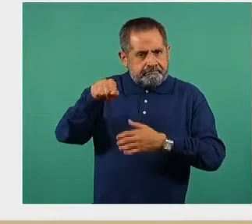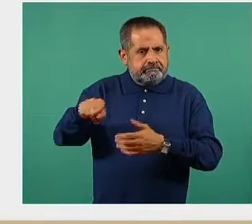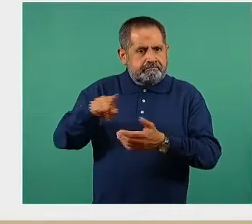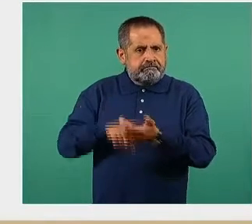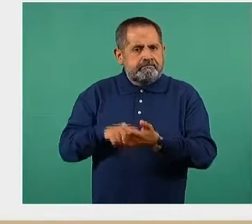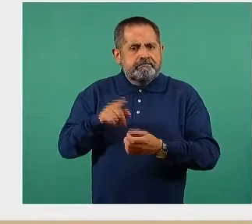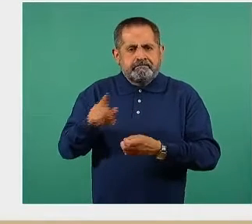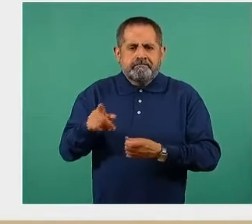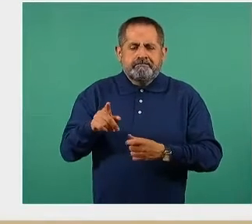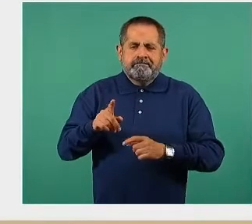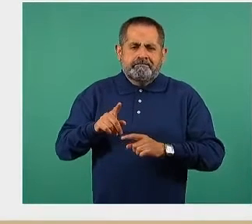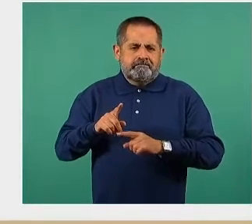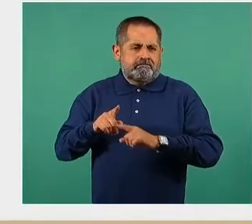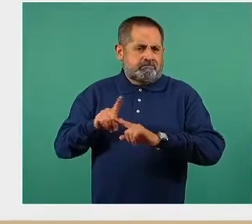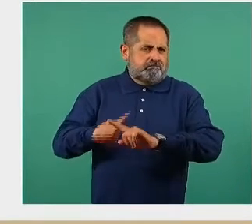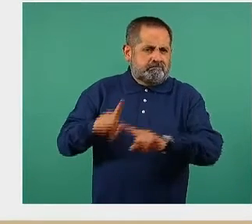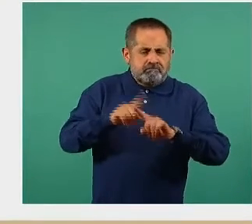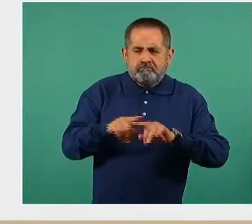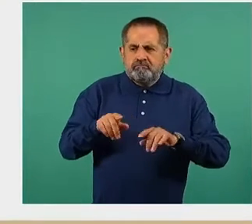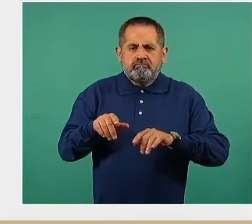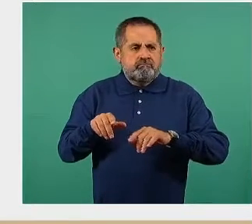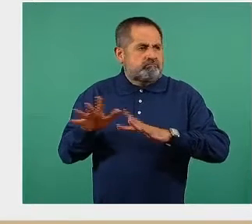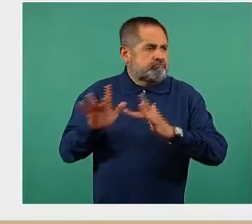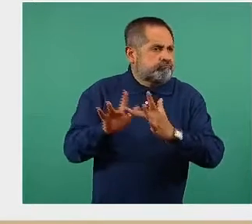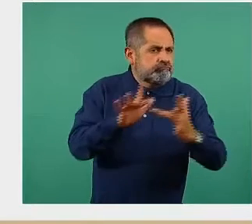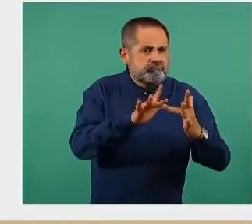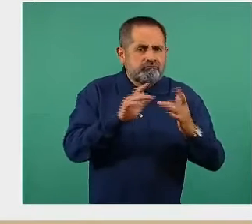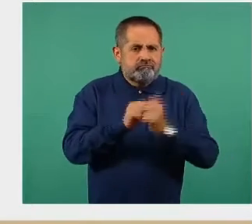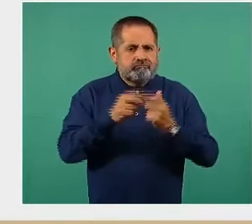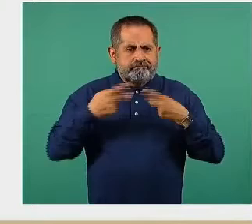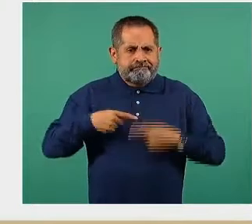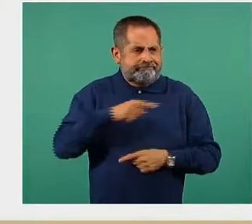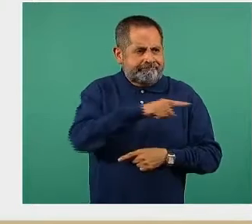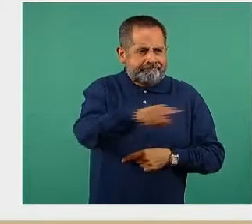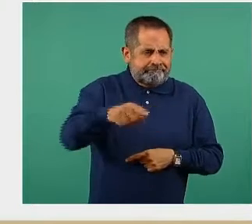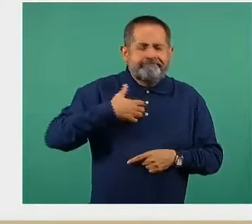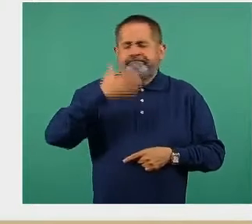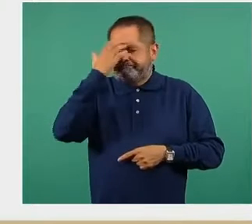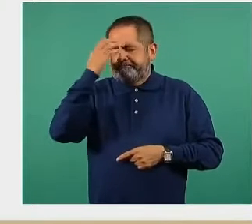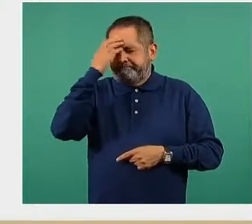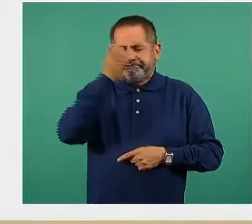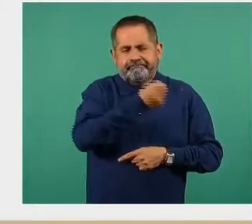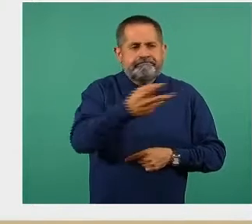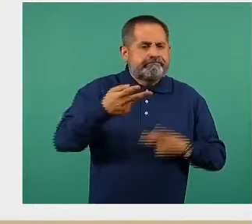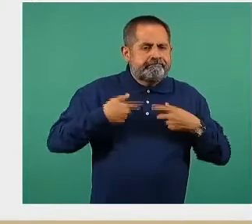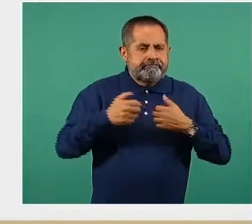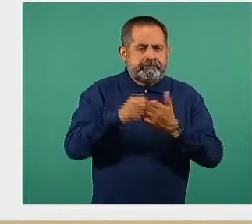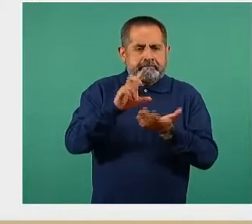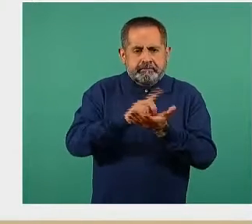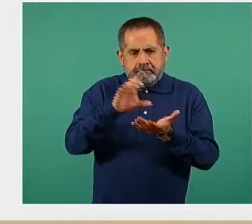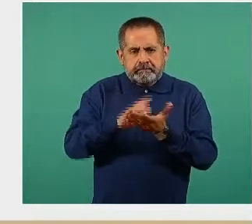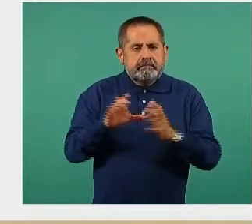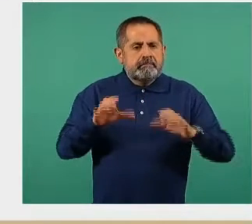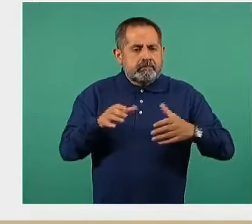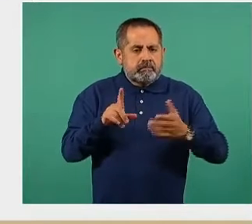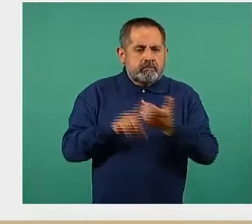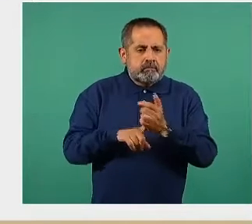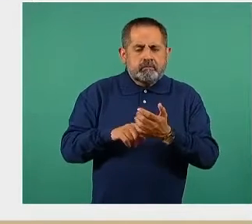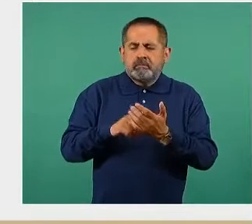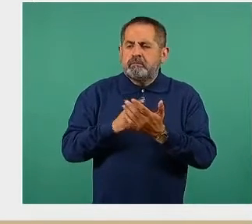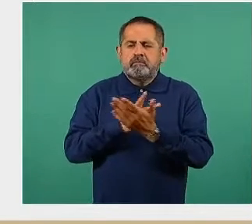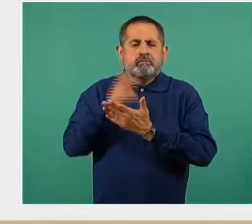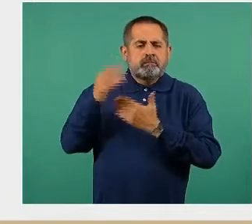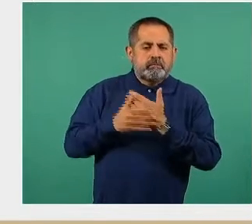múltiples capacidades, que han estado en contacto con muchas personas que viven con discapacidad a través de los programas de bienestar